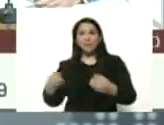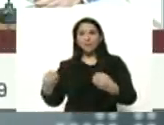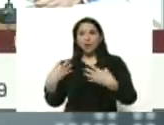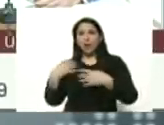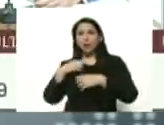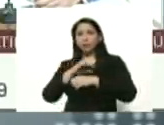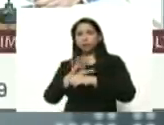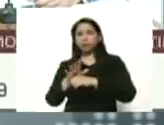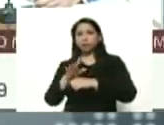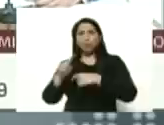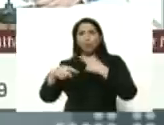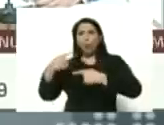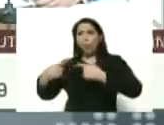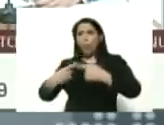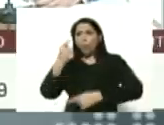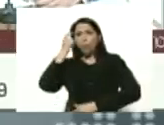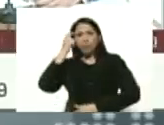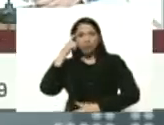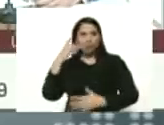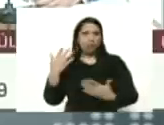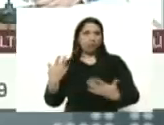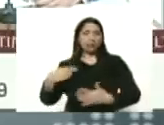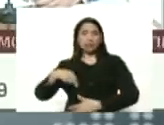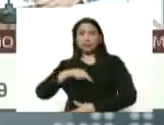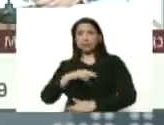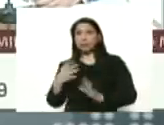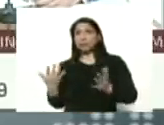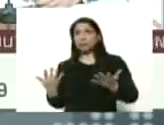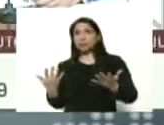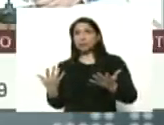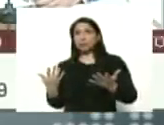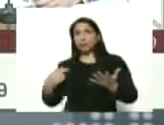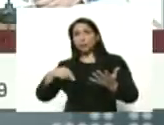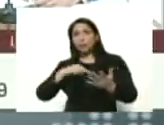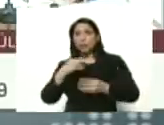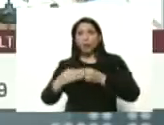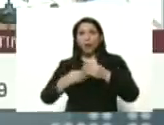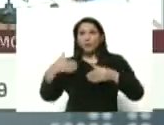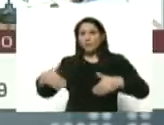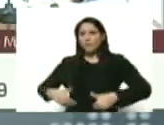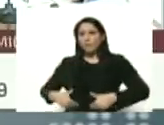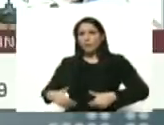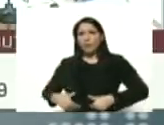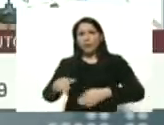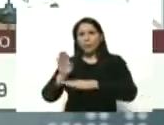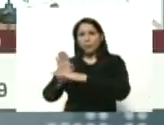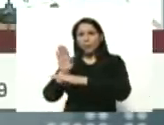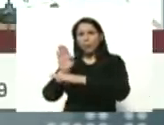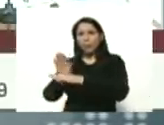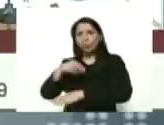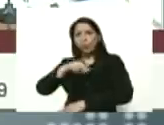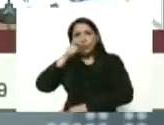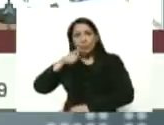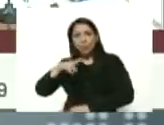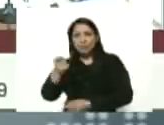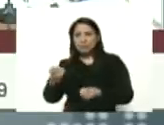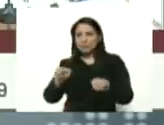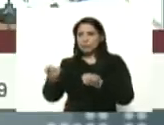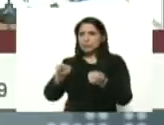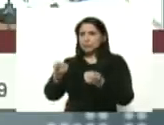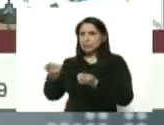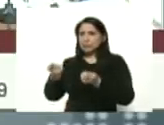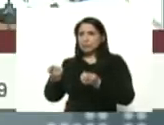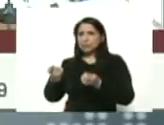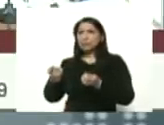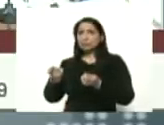día nosotros hemos hecho un esfuerzo por proteger a nuestro pueblo por controlar esta pandemia